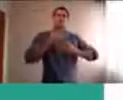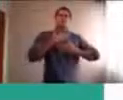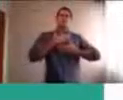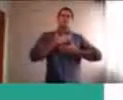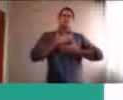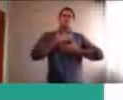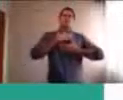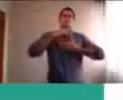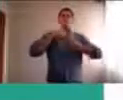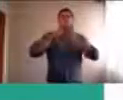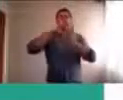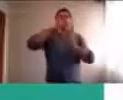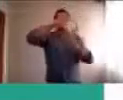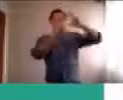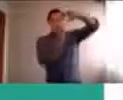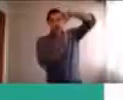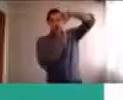cayendo,